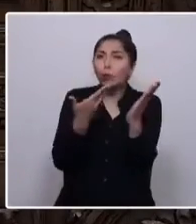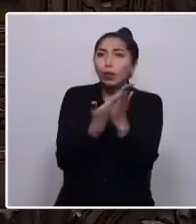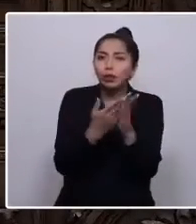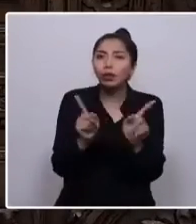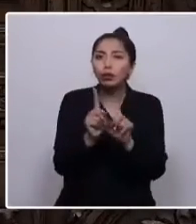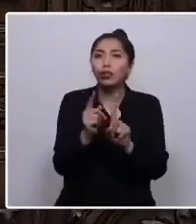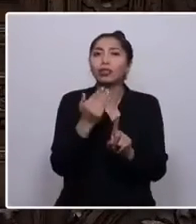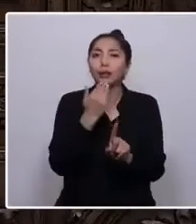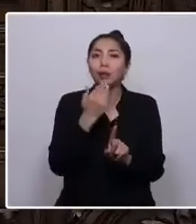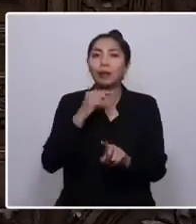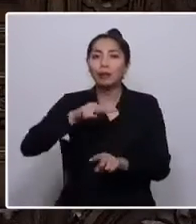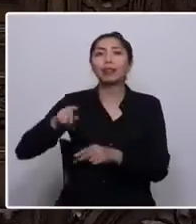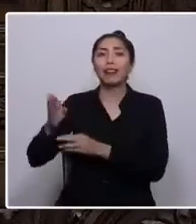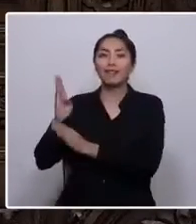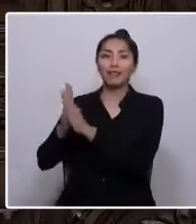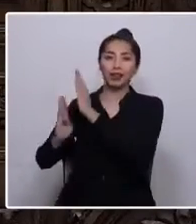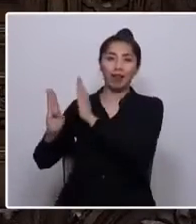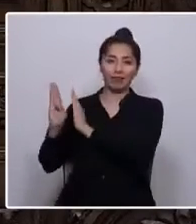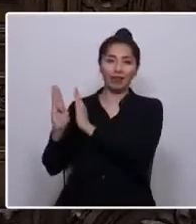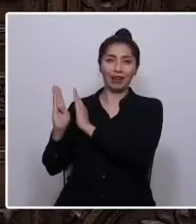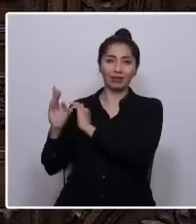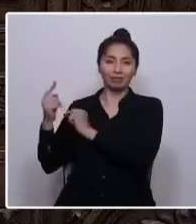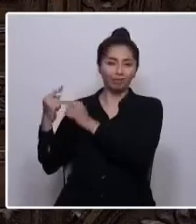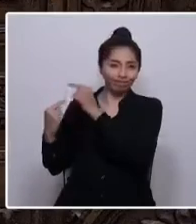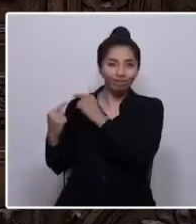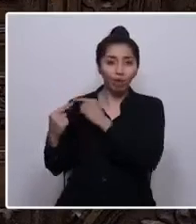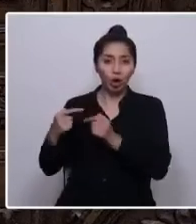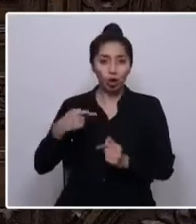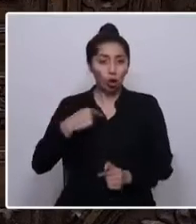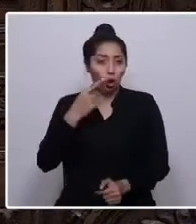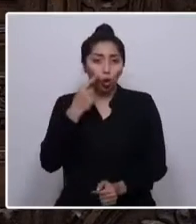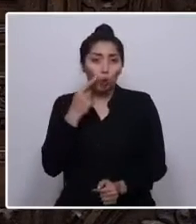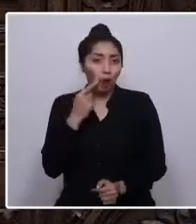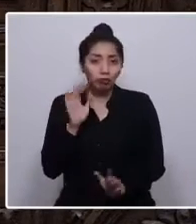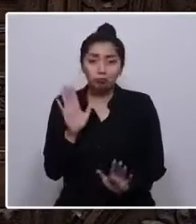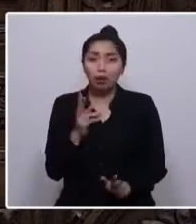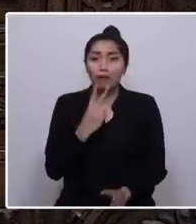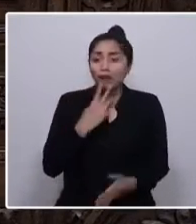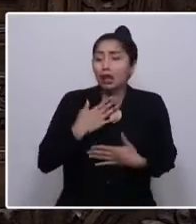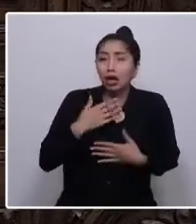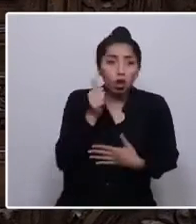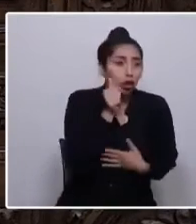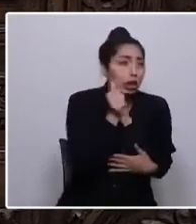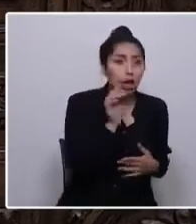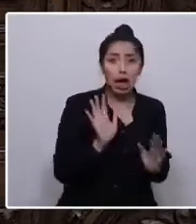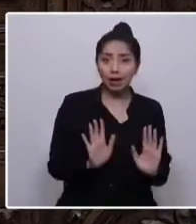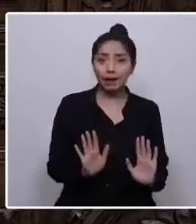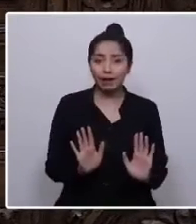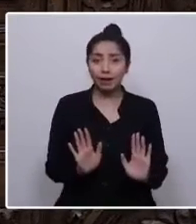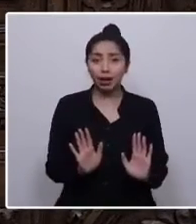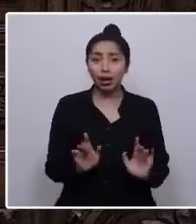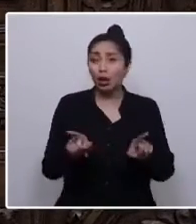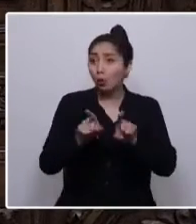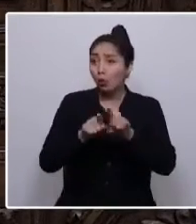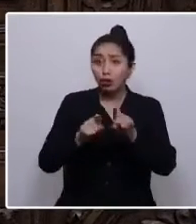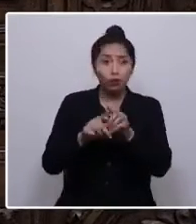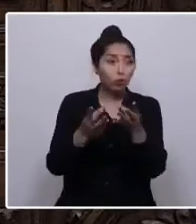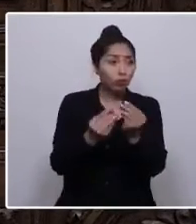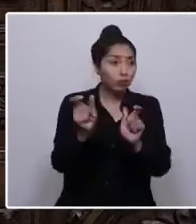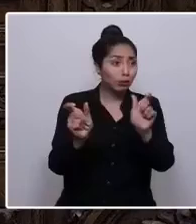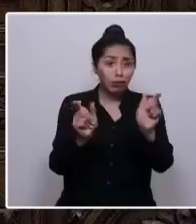nuestra biografía. Soy un hombre de la vida cotidiana y como tantas de las aquí presentes,